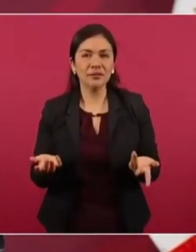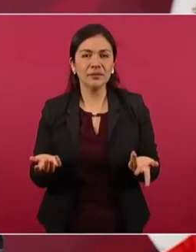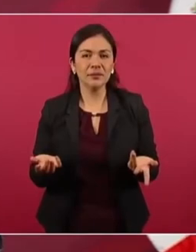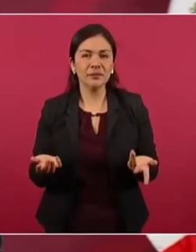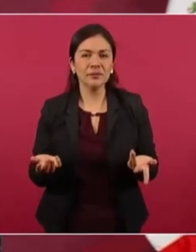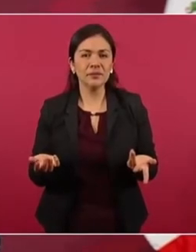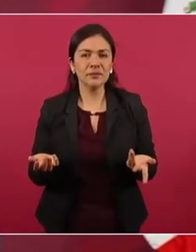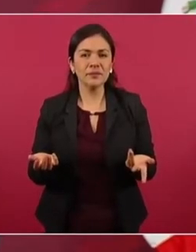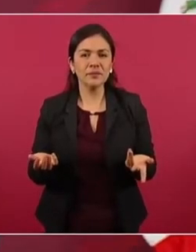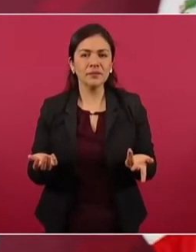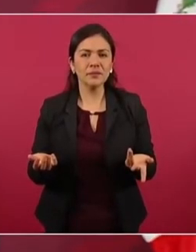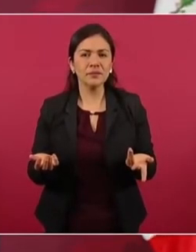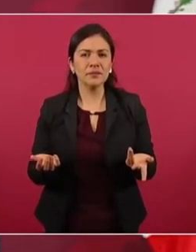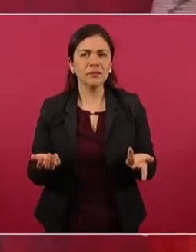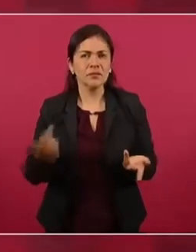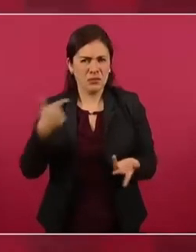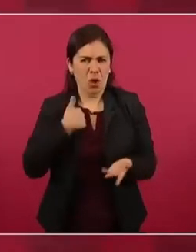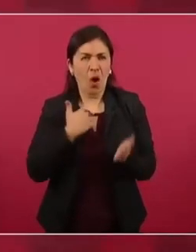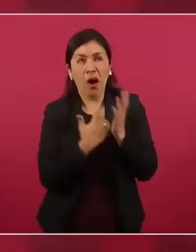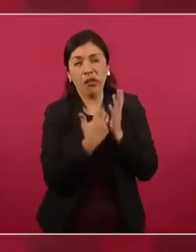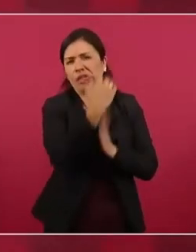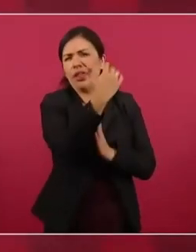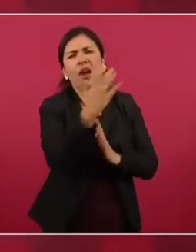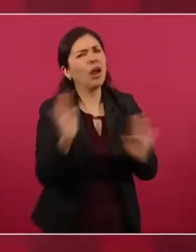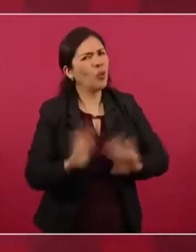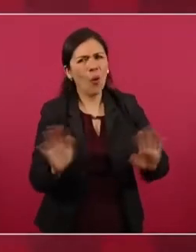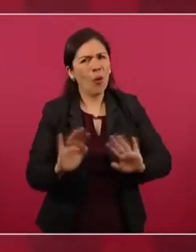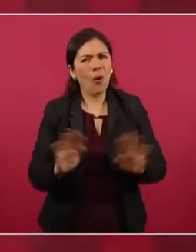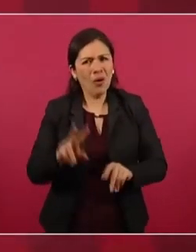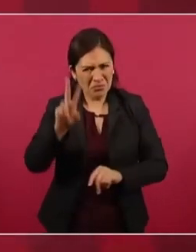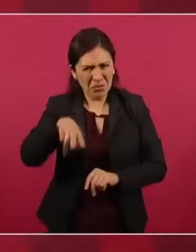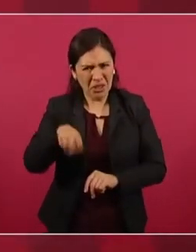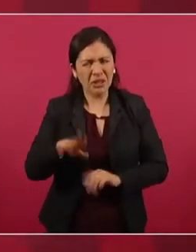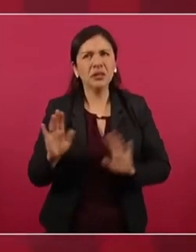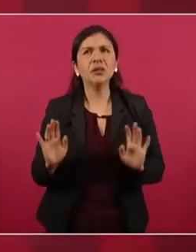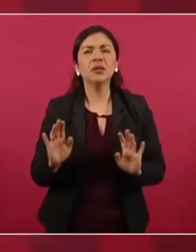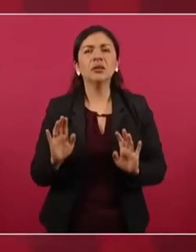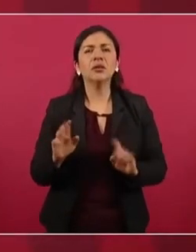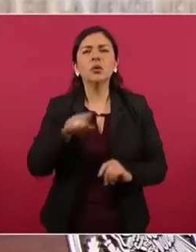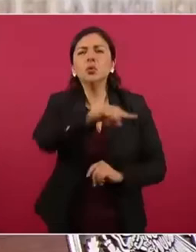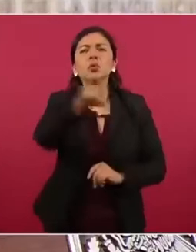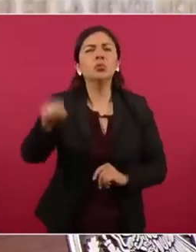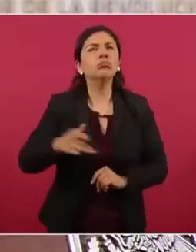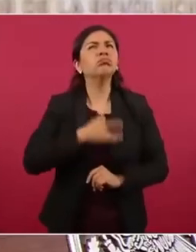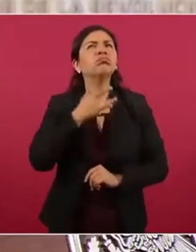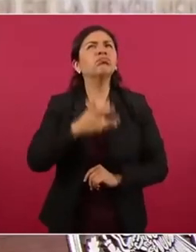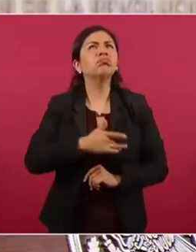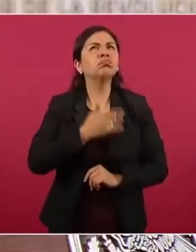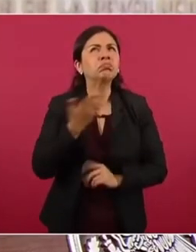No exagero, a lo mejor ustedes podrían